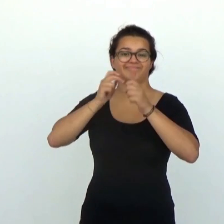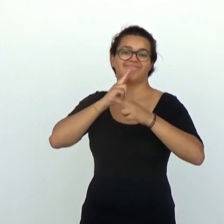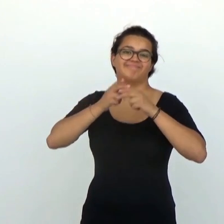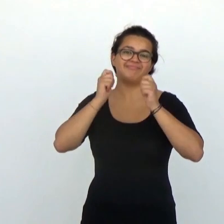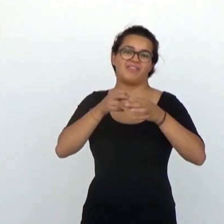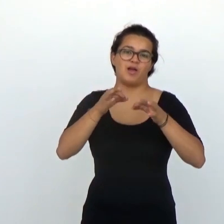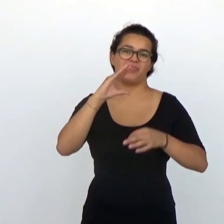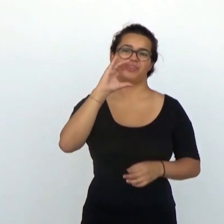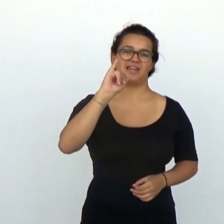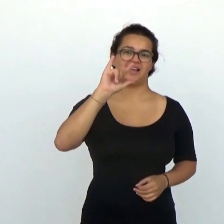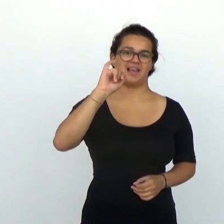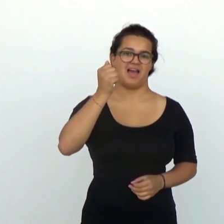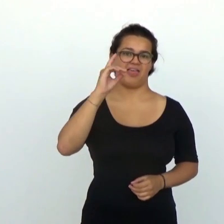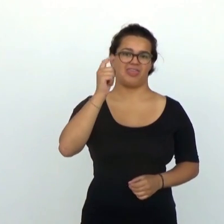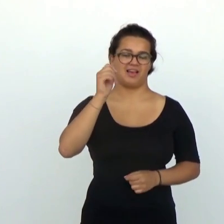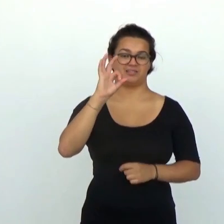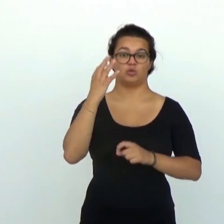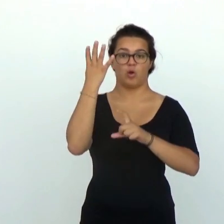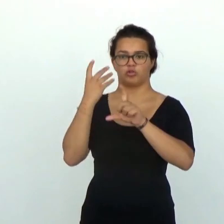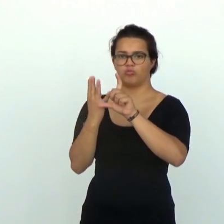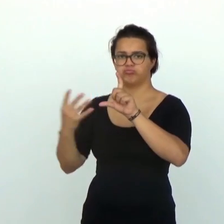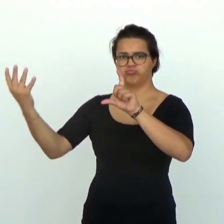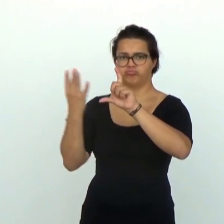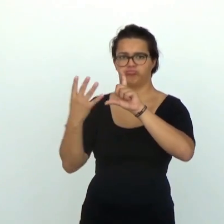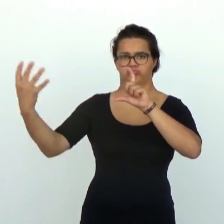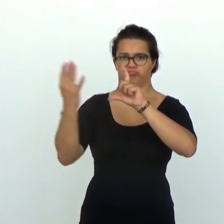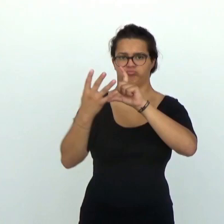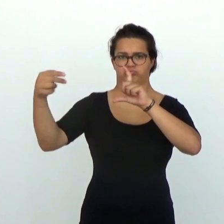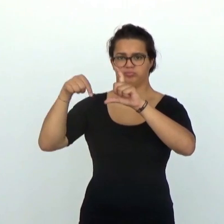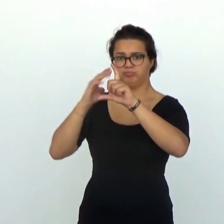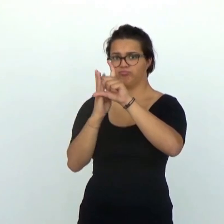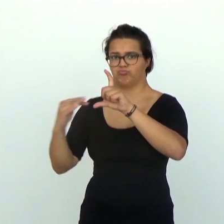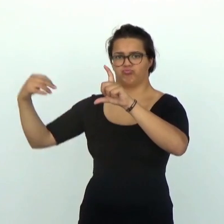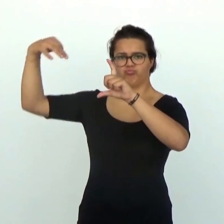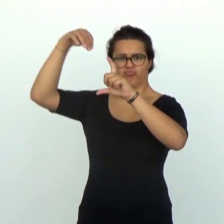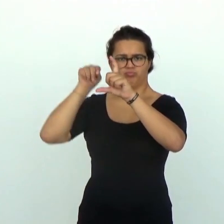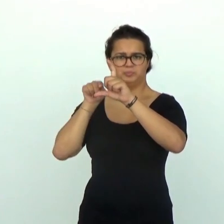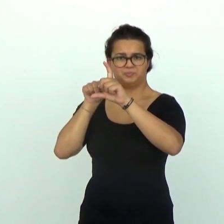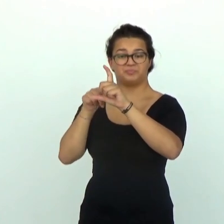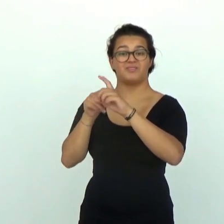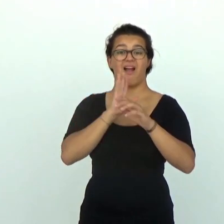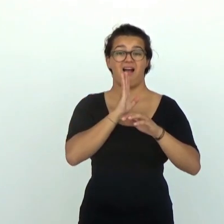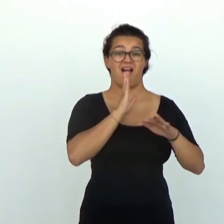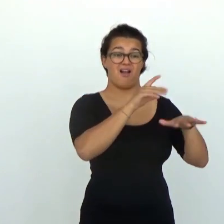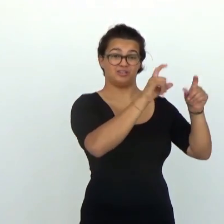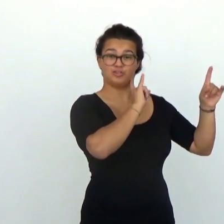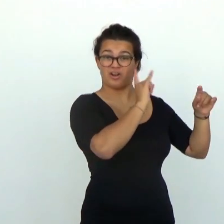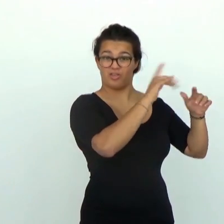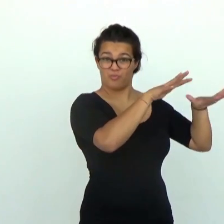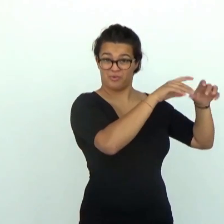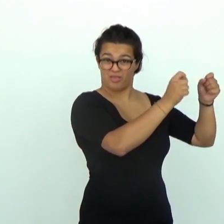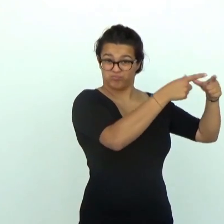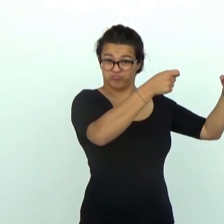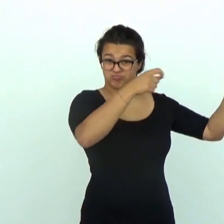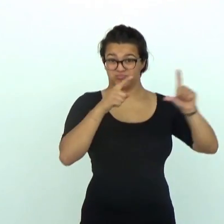por lo que las llamamos células ciliales, y dispuestas en cuatro filas a lo largo de todo el caracol. Con cada vibración provocada por el